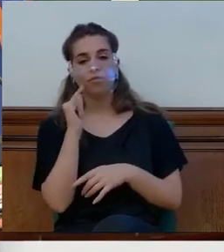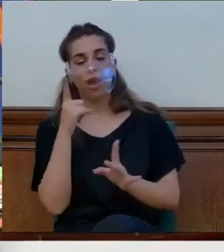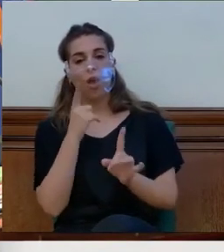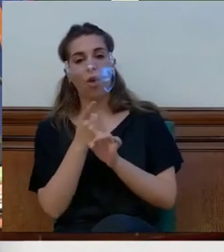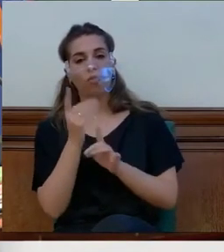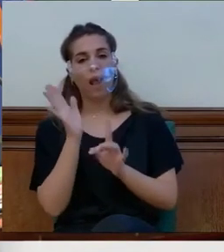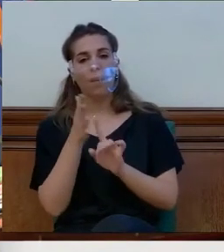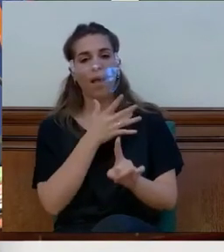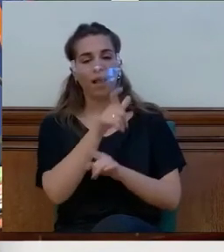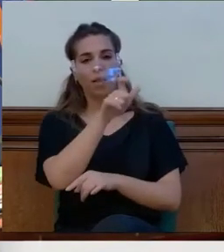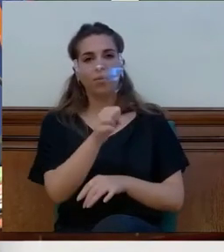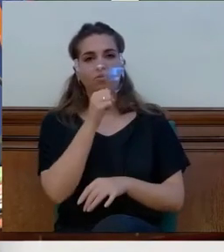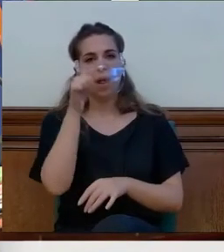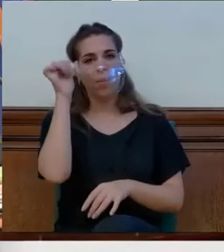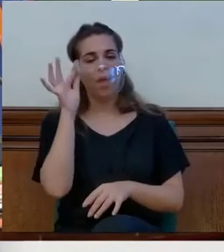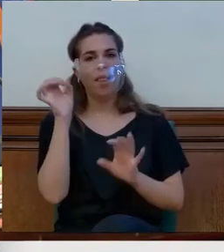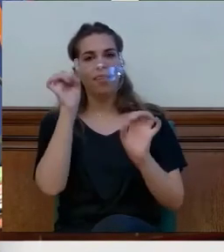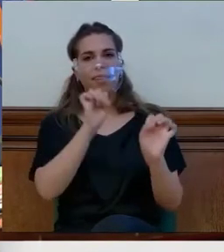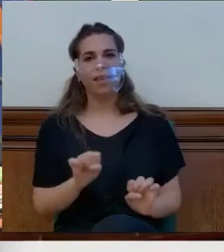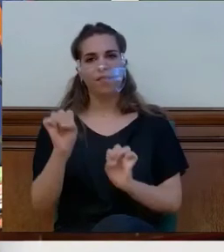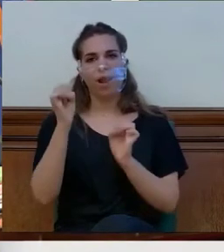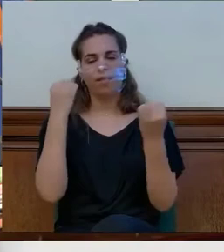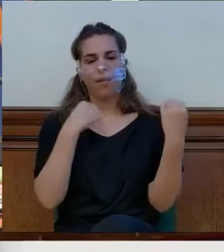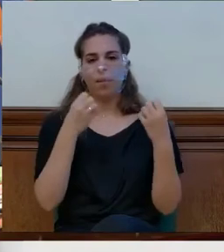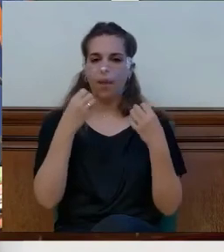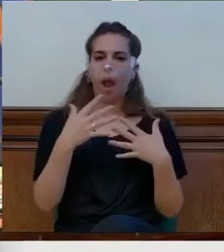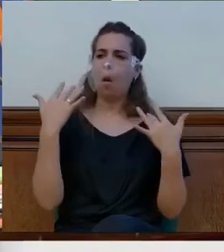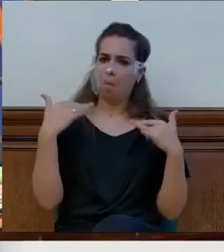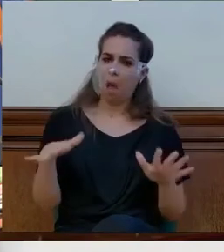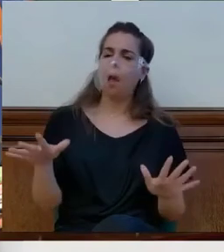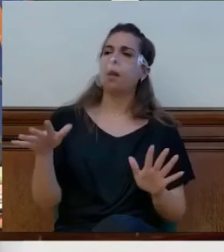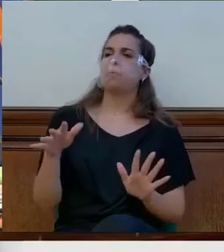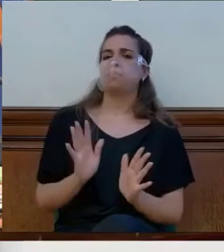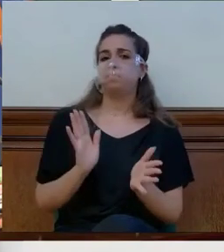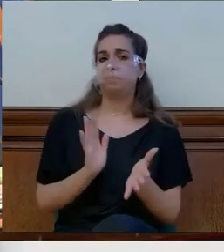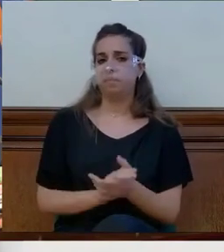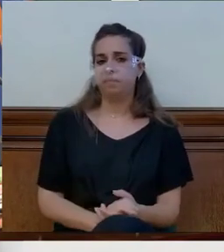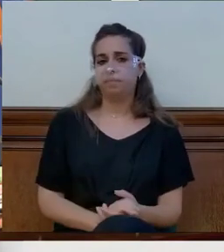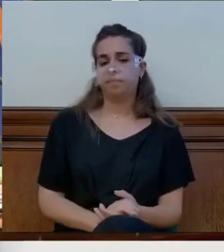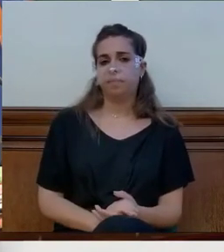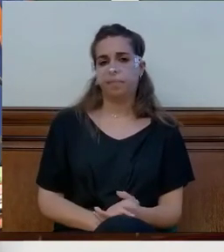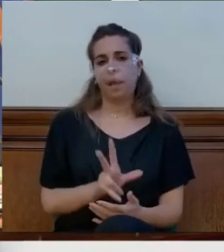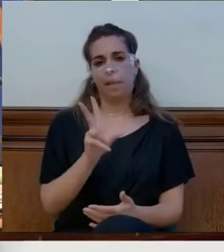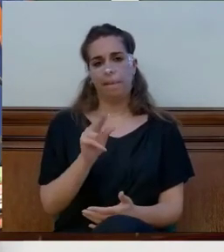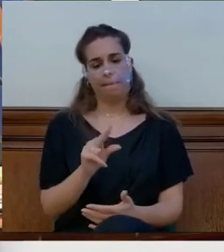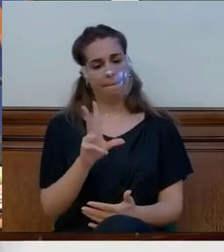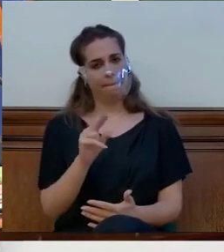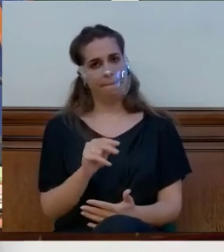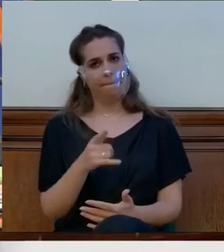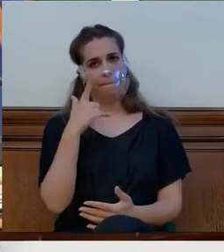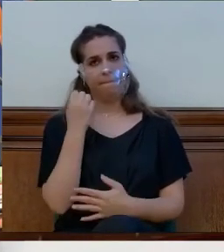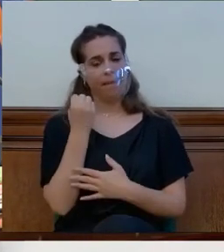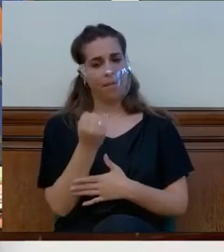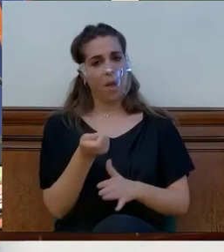trato. Ole, ole, ole. Vamos a apoyar esta moción, por supuesto, porque Más